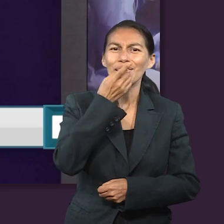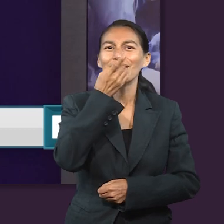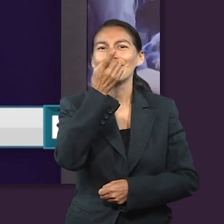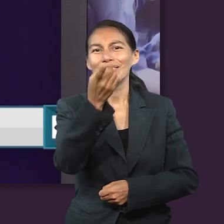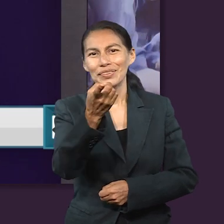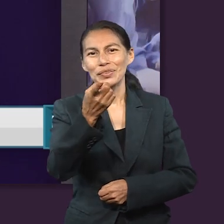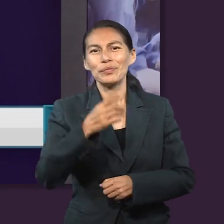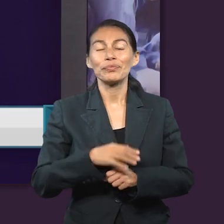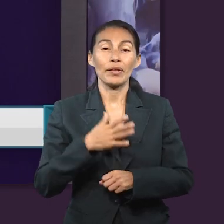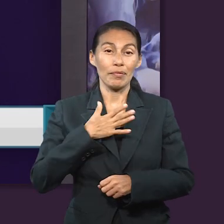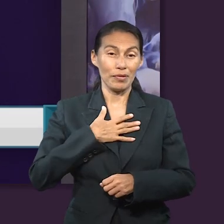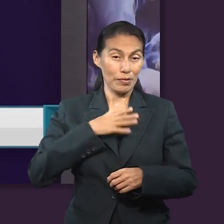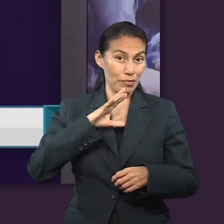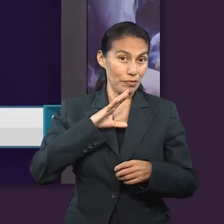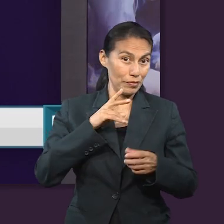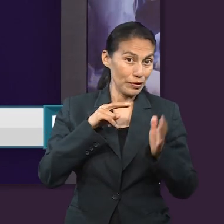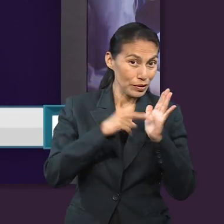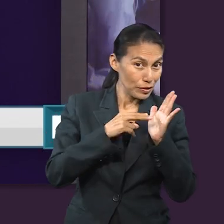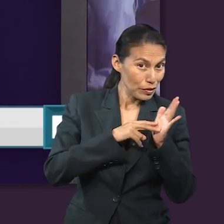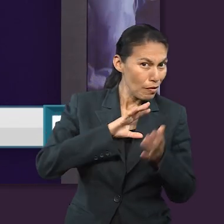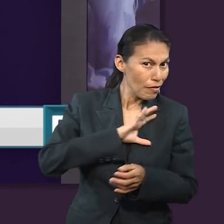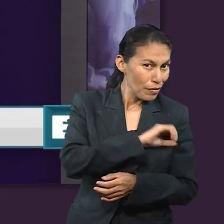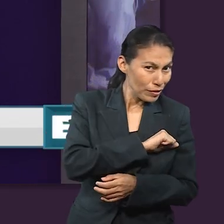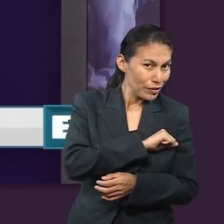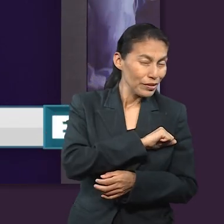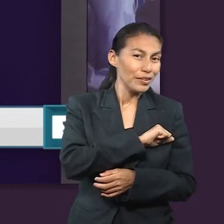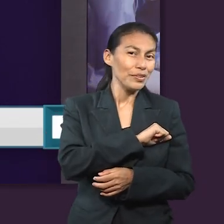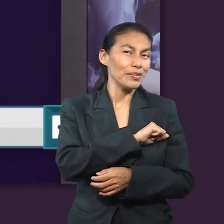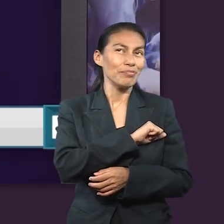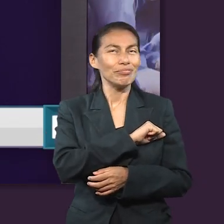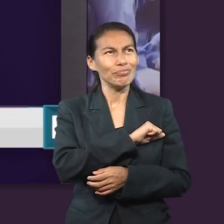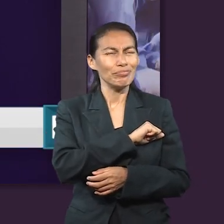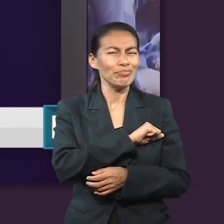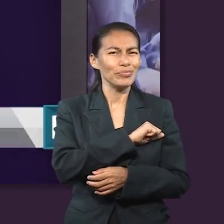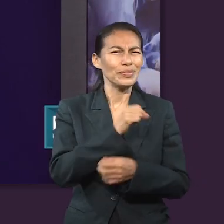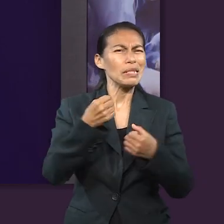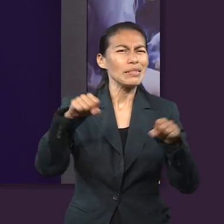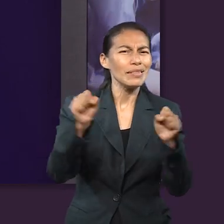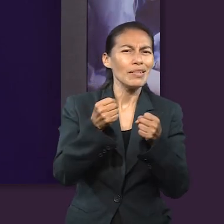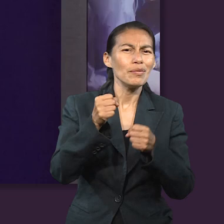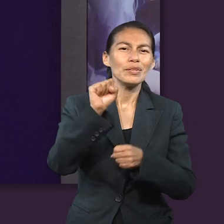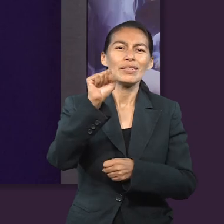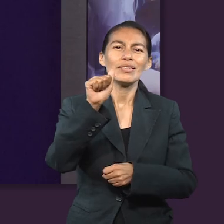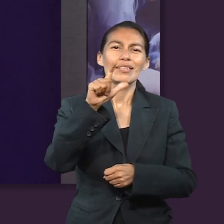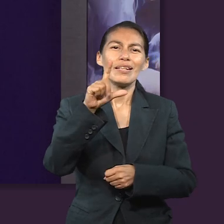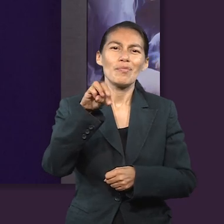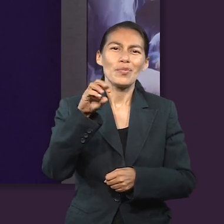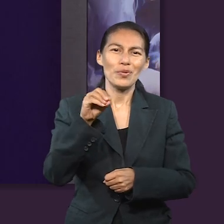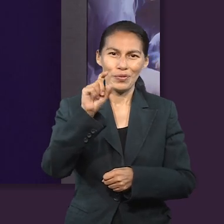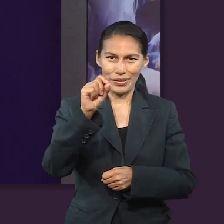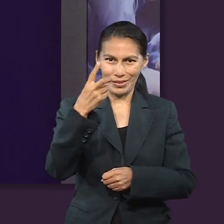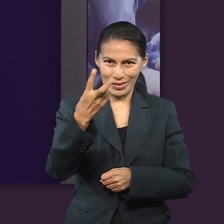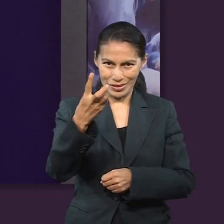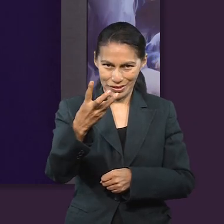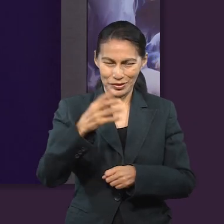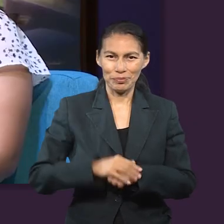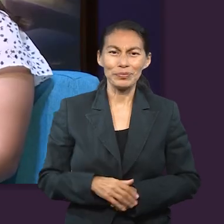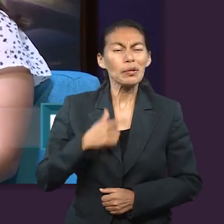compartir con mis compañeros y con ustedes que mi versículo favorito es el Salmo 23.